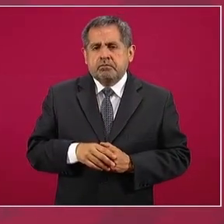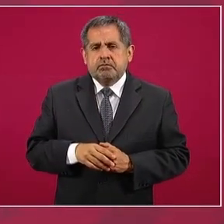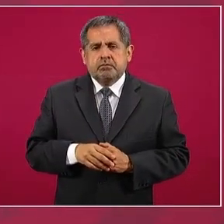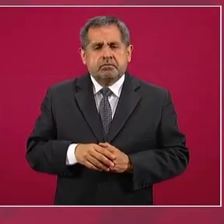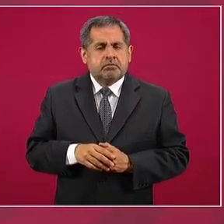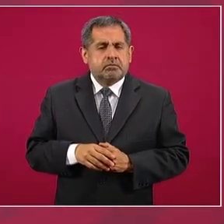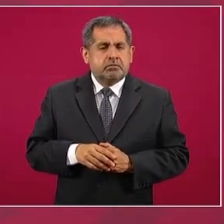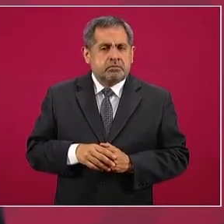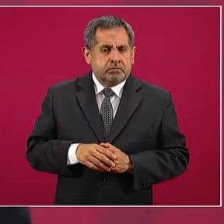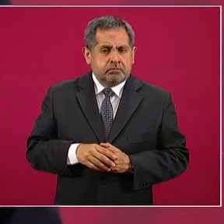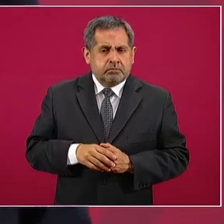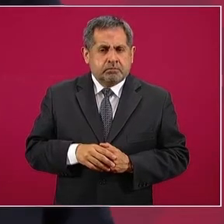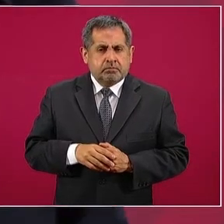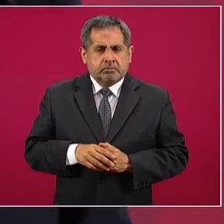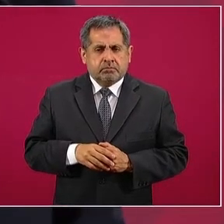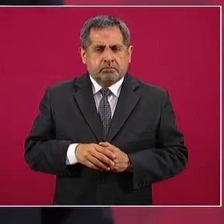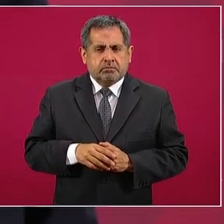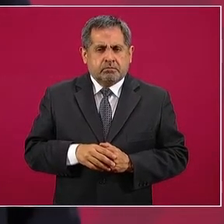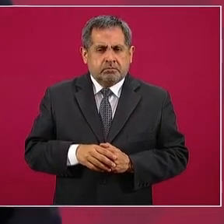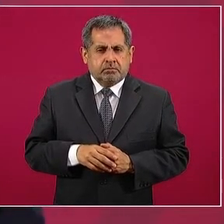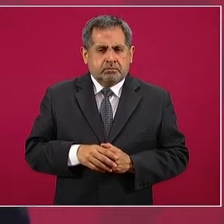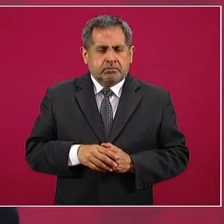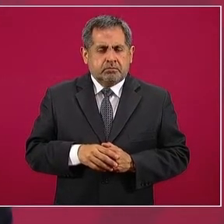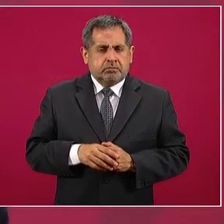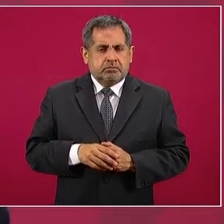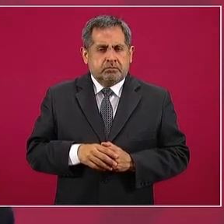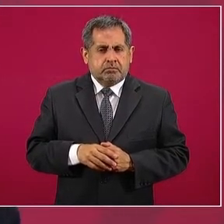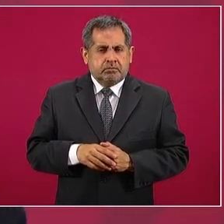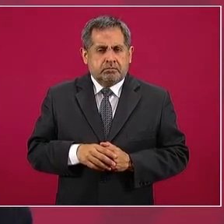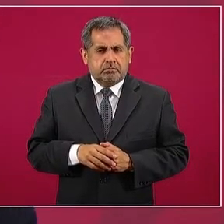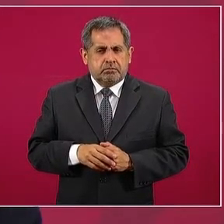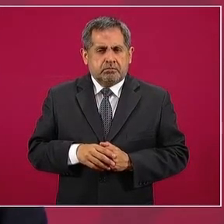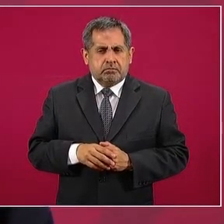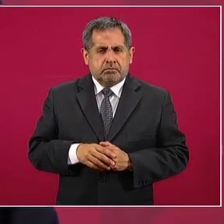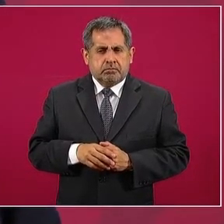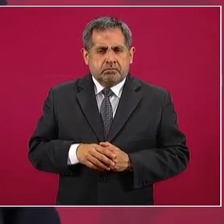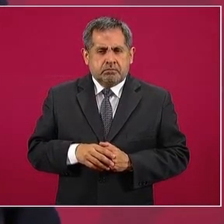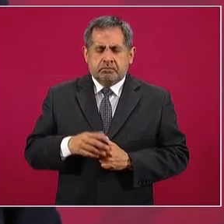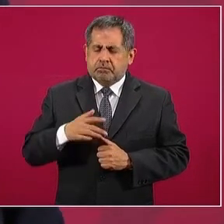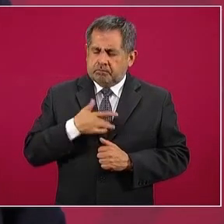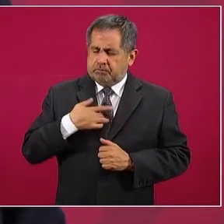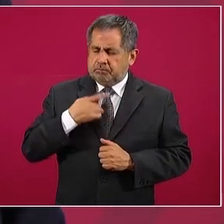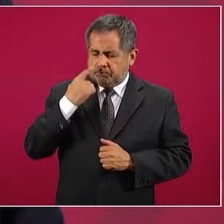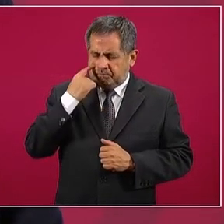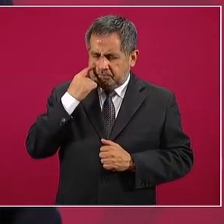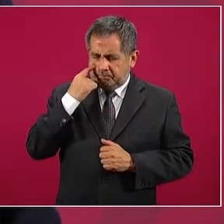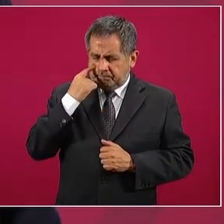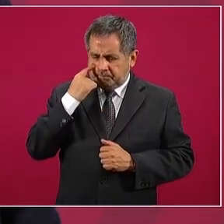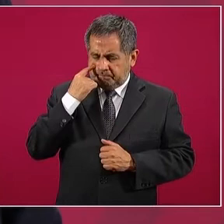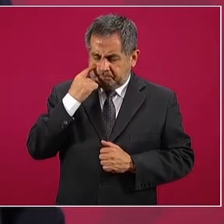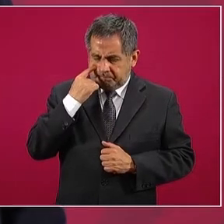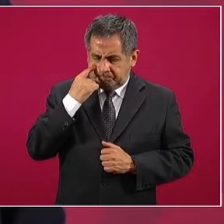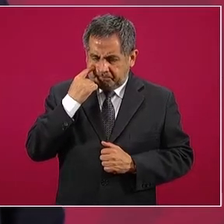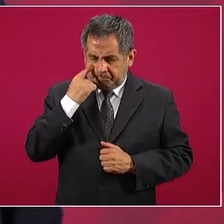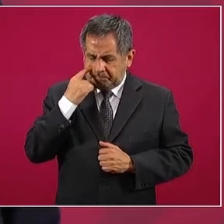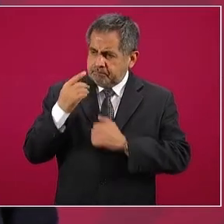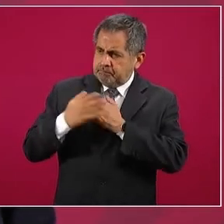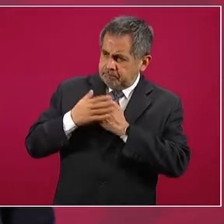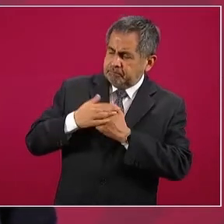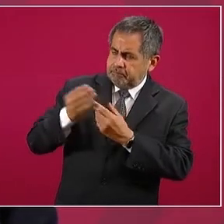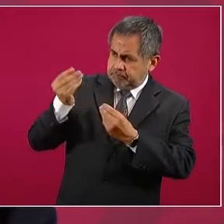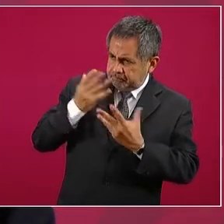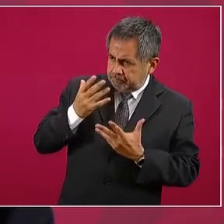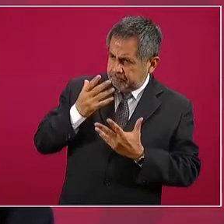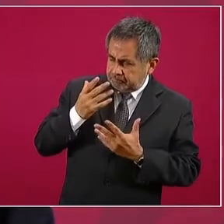dudar de cómo estaba